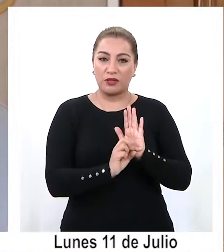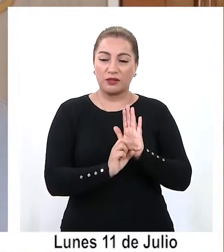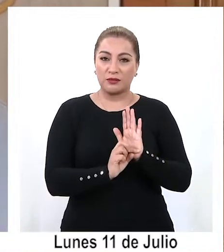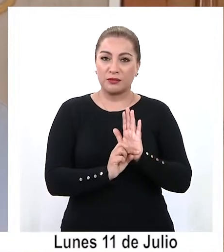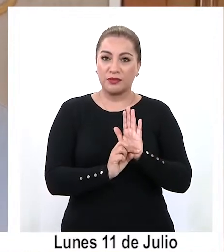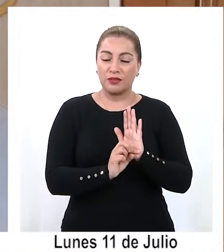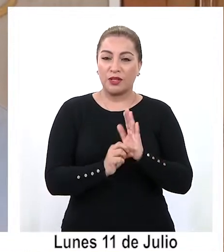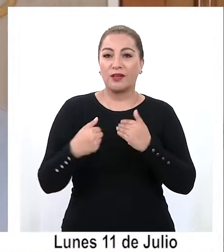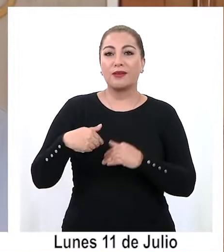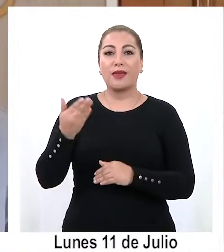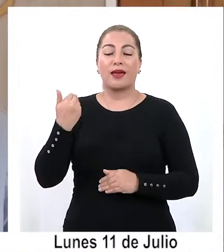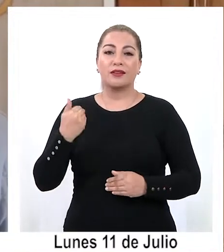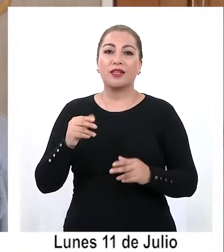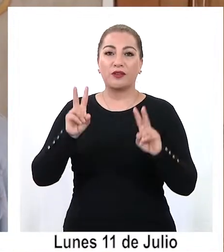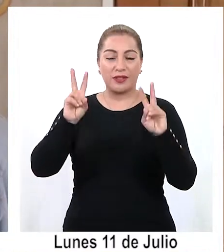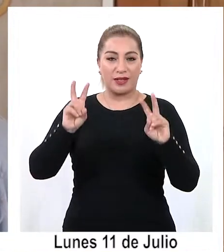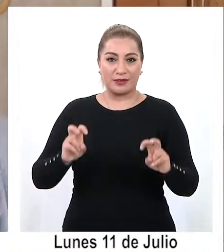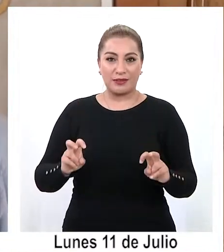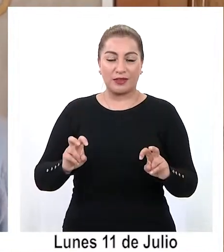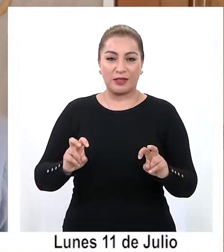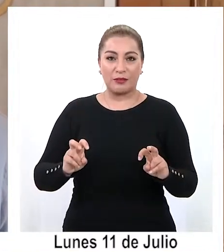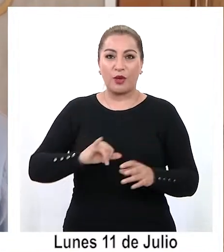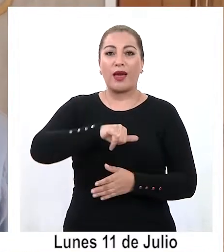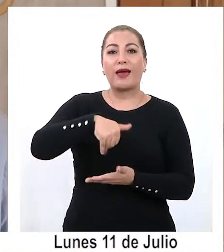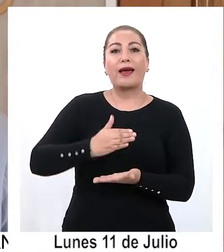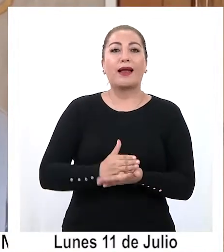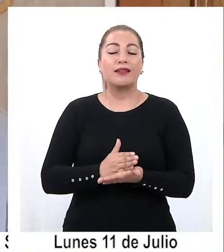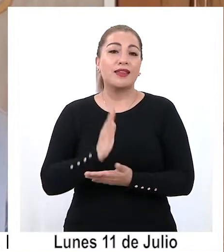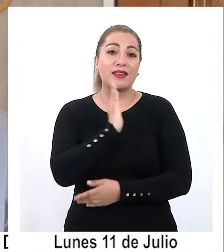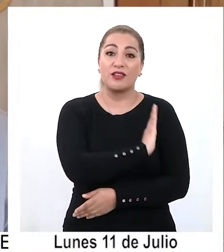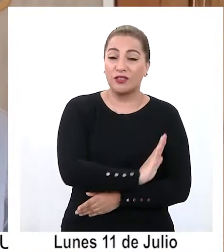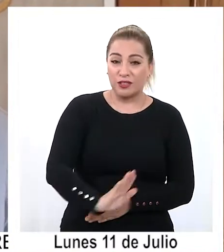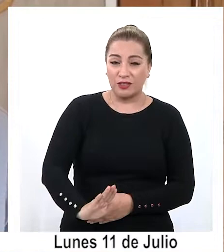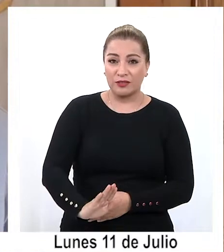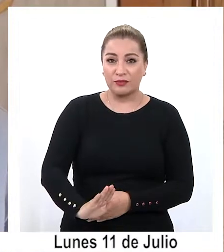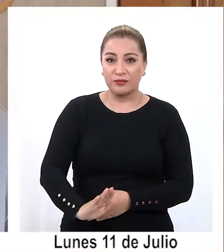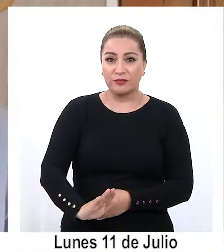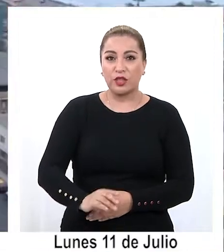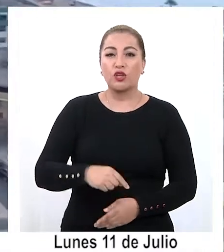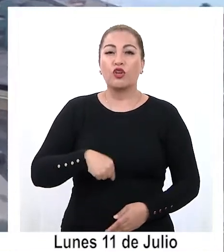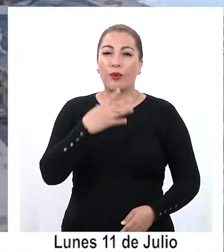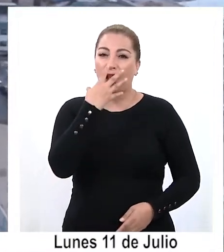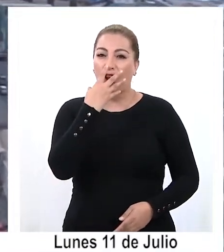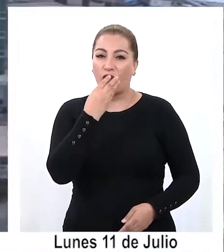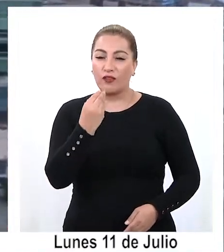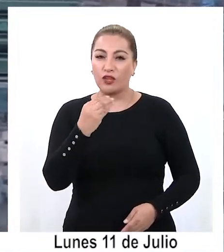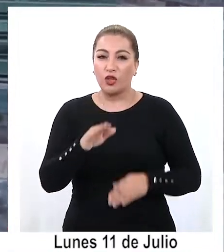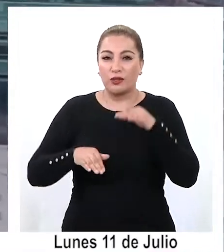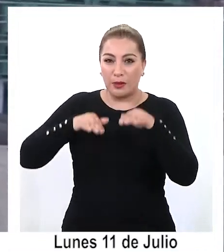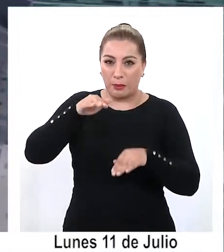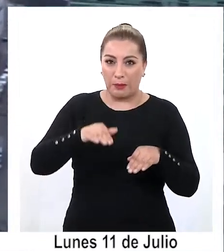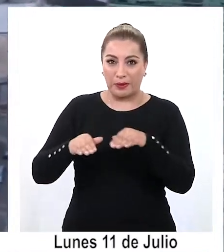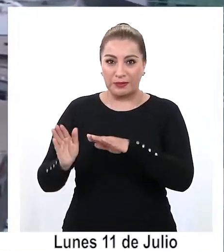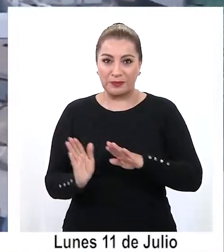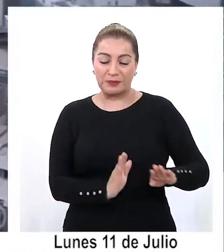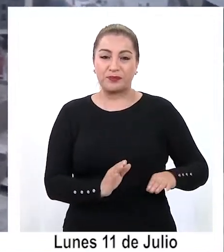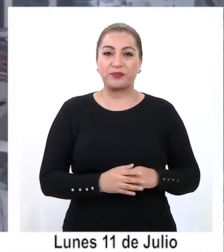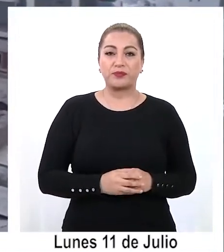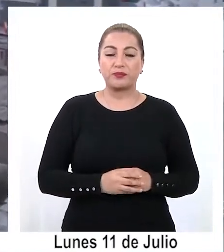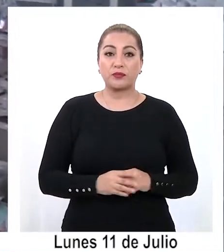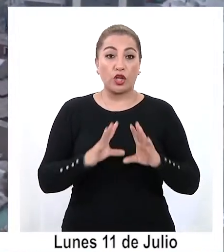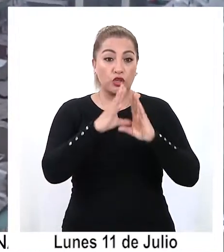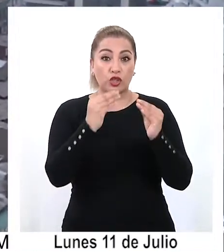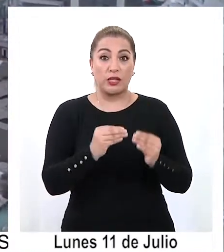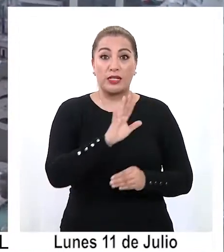estado presentes de envergadura en materia de lo que significa los jardines infantiles como el Jardín Lovido Marino. Del